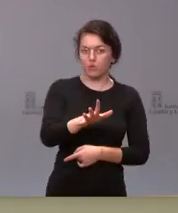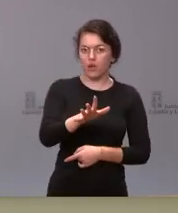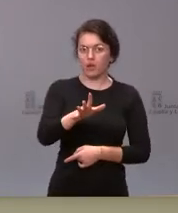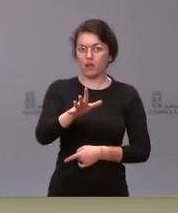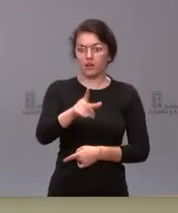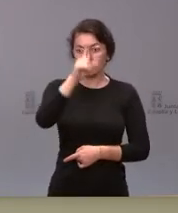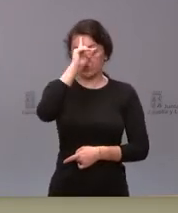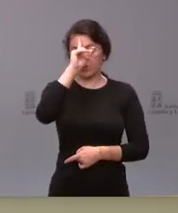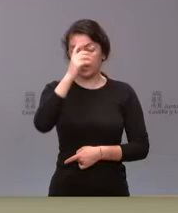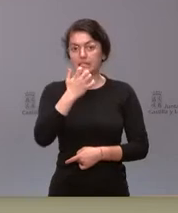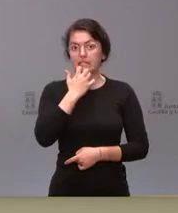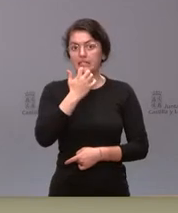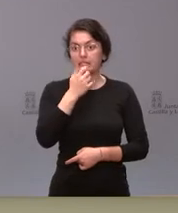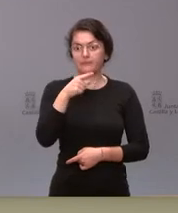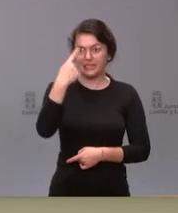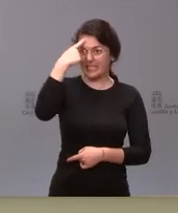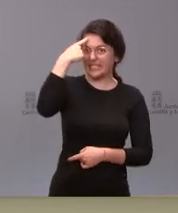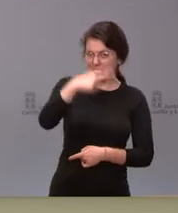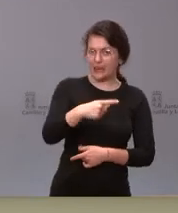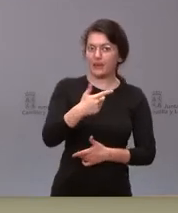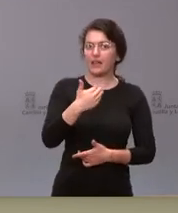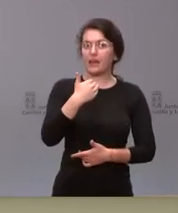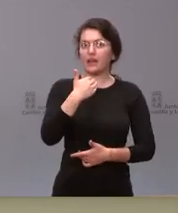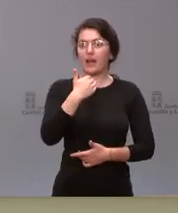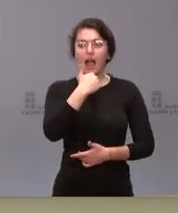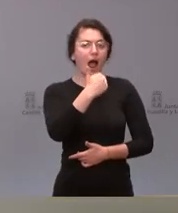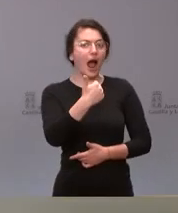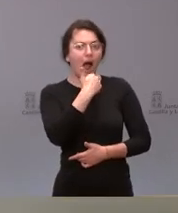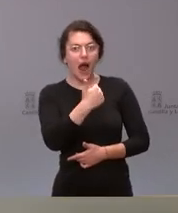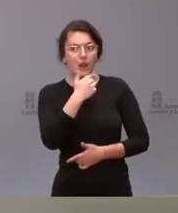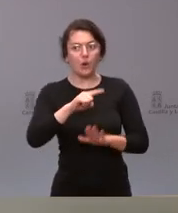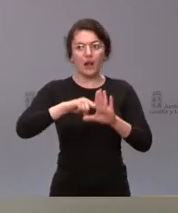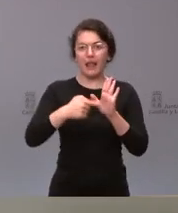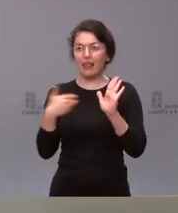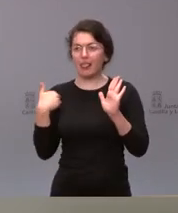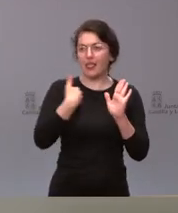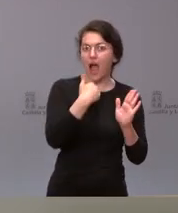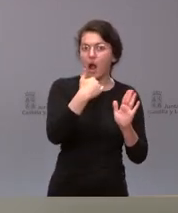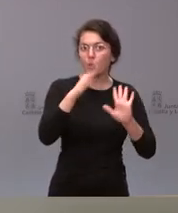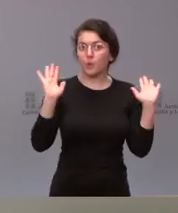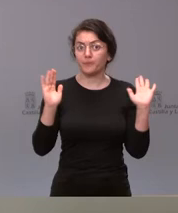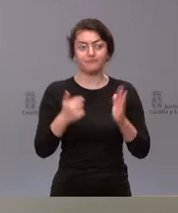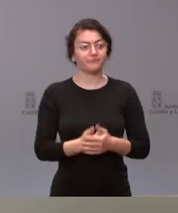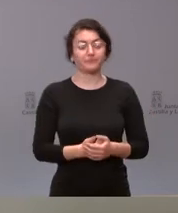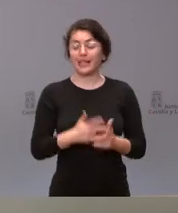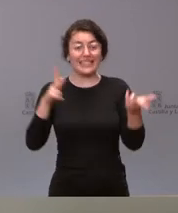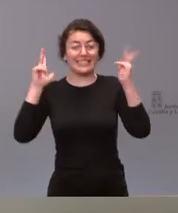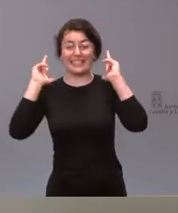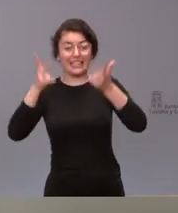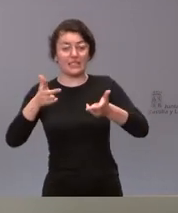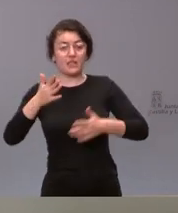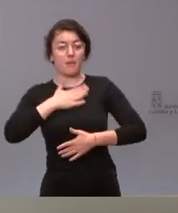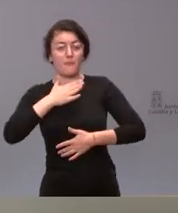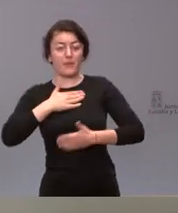tienen constancia de que se haya producido alguna irregularidad Pues no es una residencia de la Junta de Castilla y León y por tanto